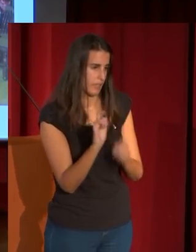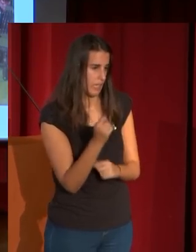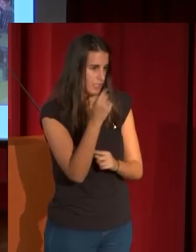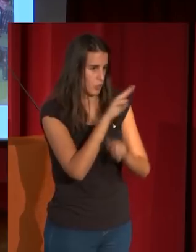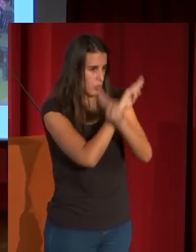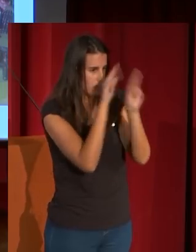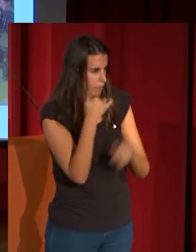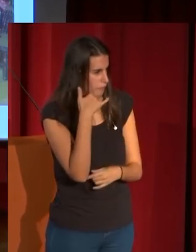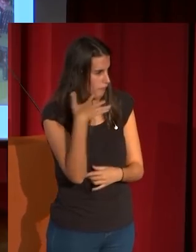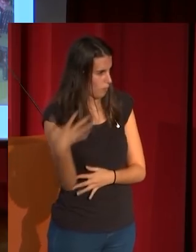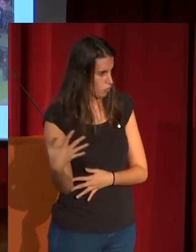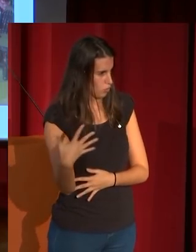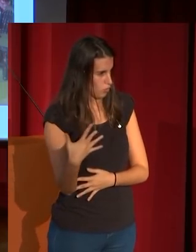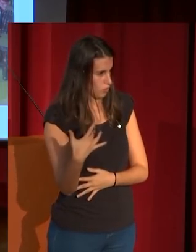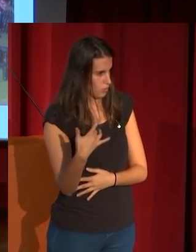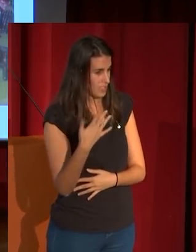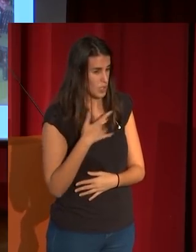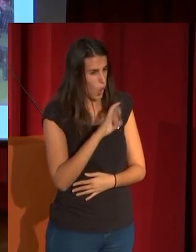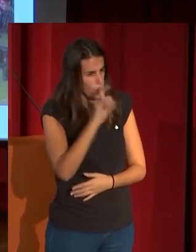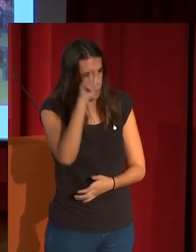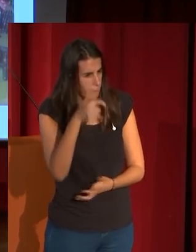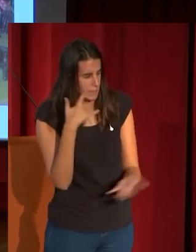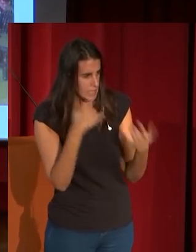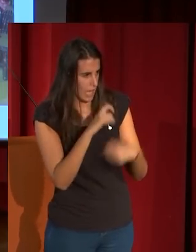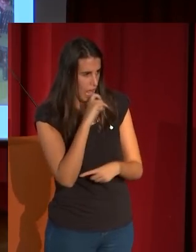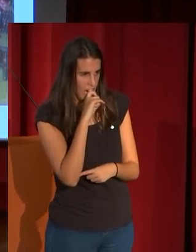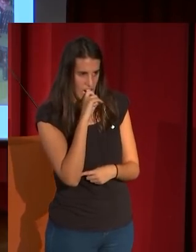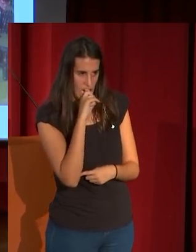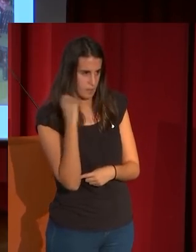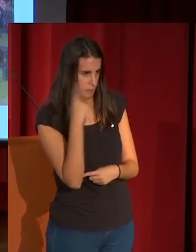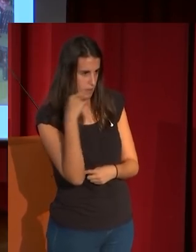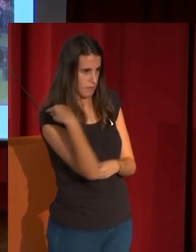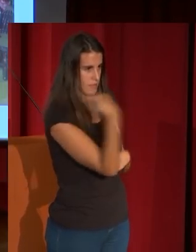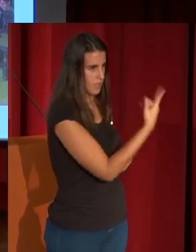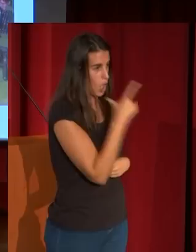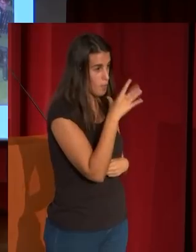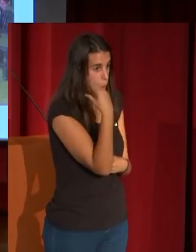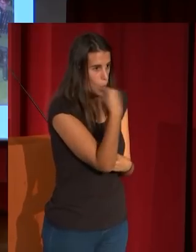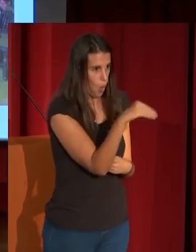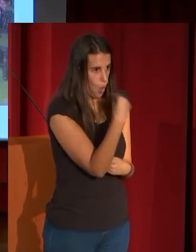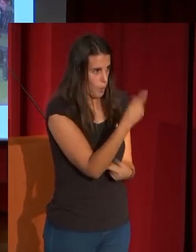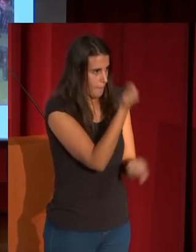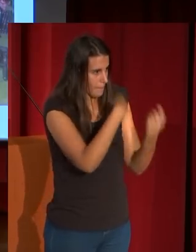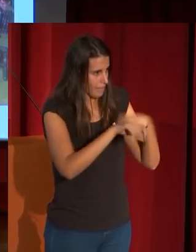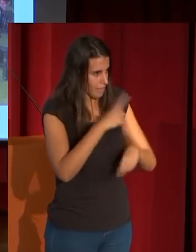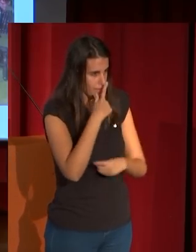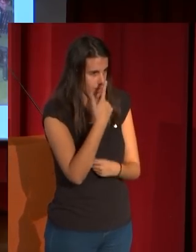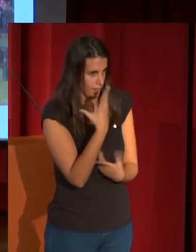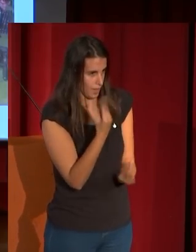Fortuny y el éxito y la envidia por otro lado de los pintores que muchos de los cuales